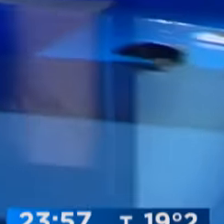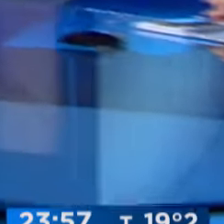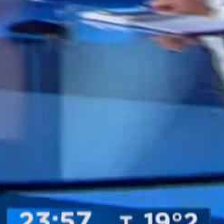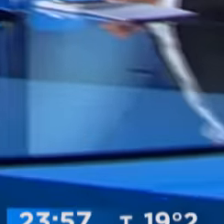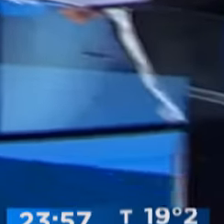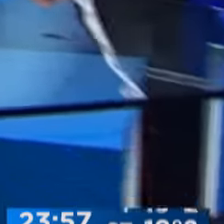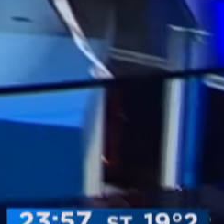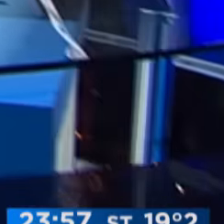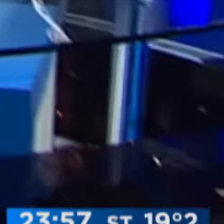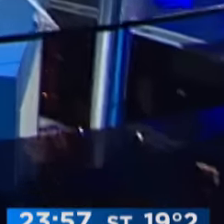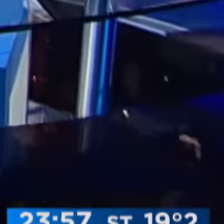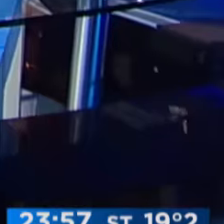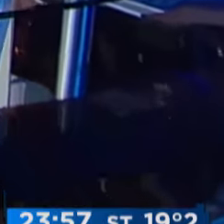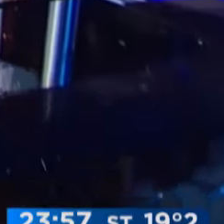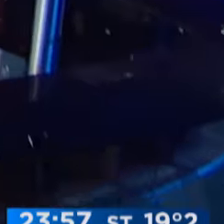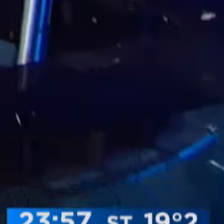Gracias, Gaby.